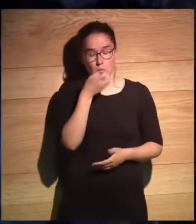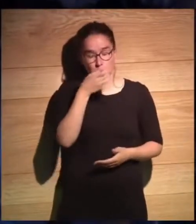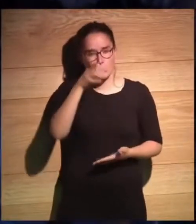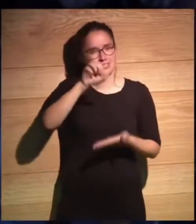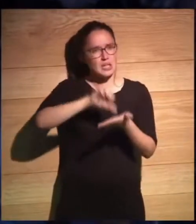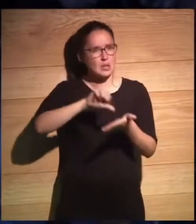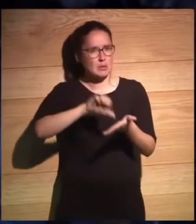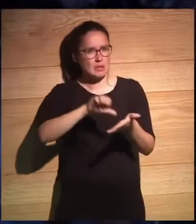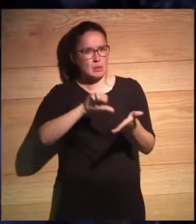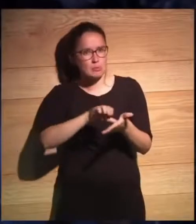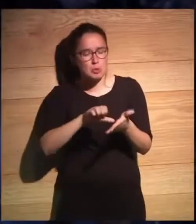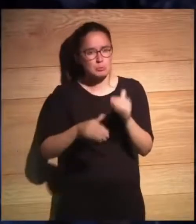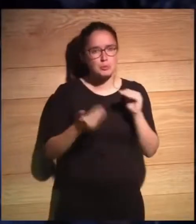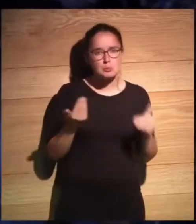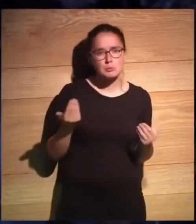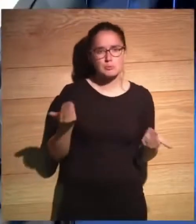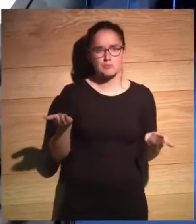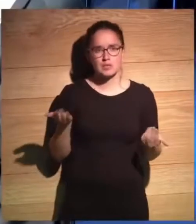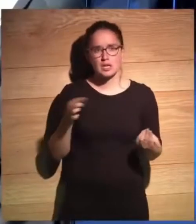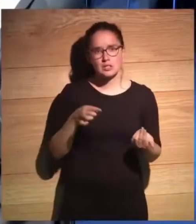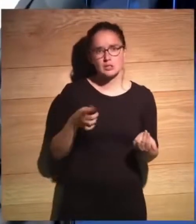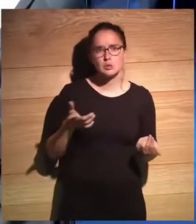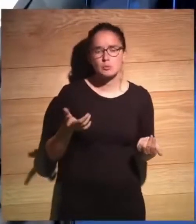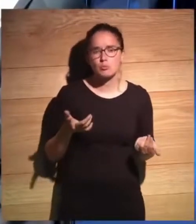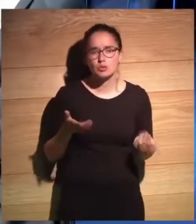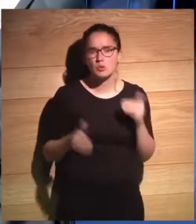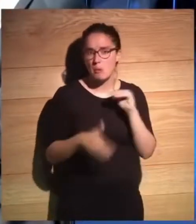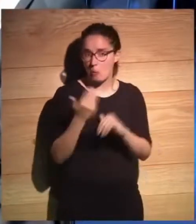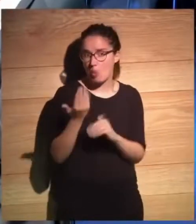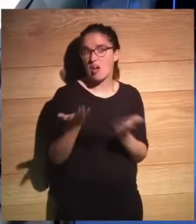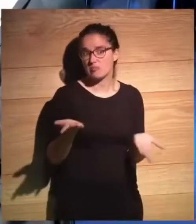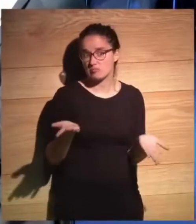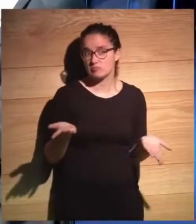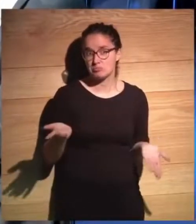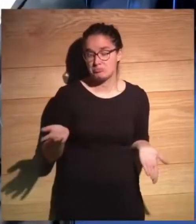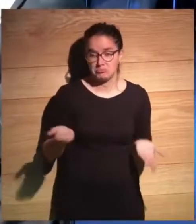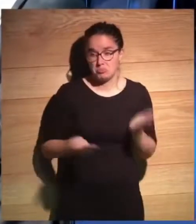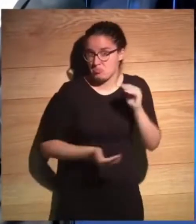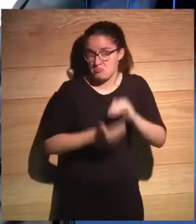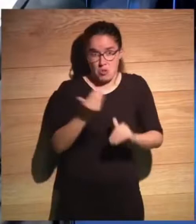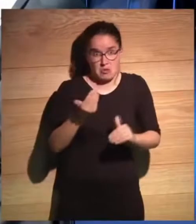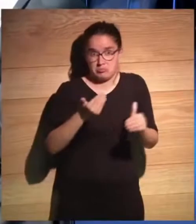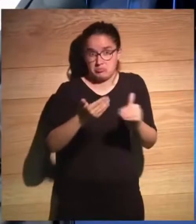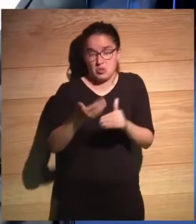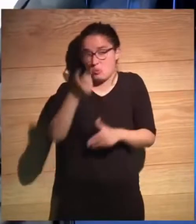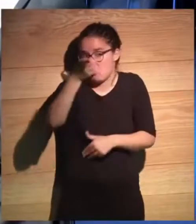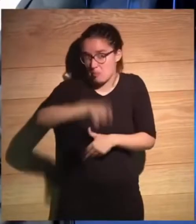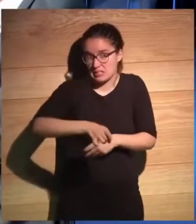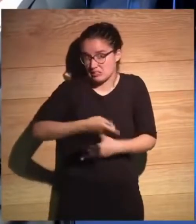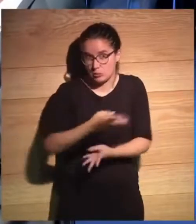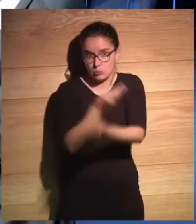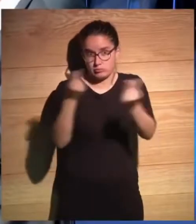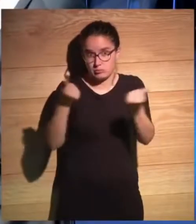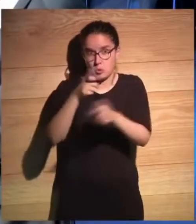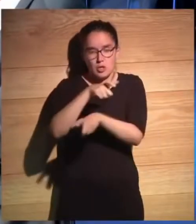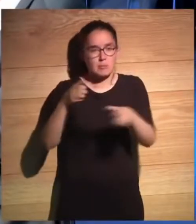ciudad es muy snob y esto es una moda que durará un mes. Cuando